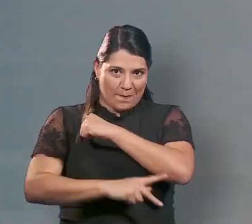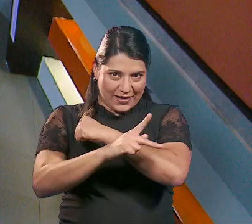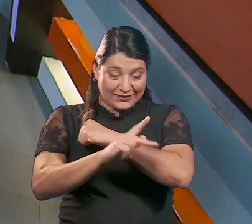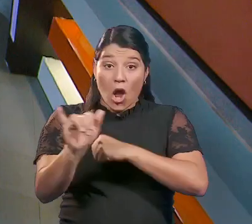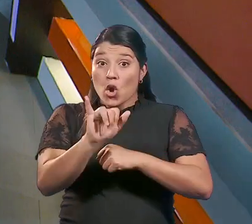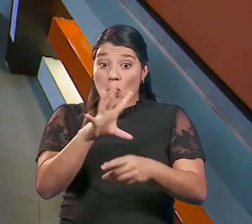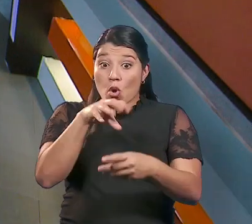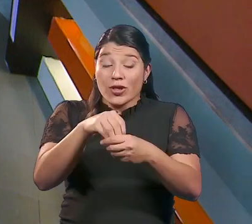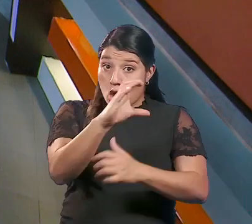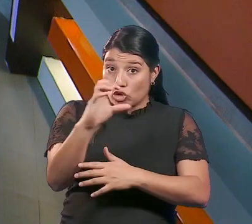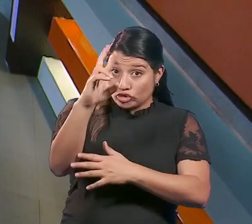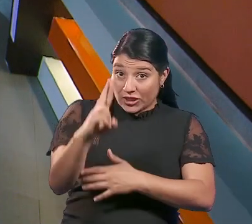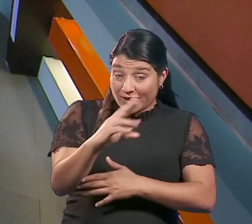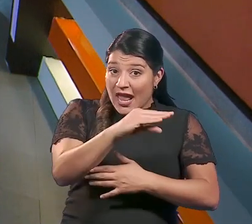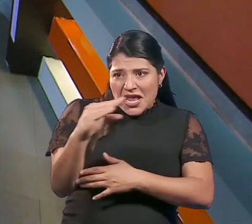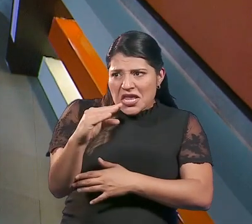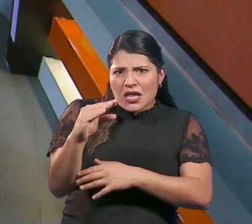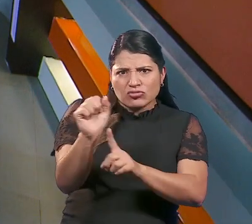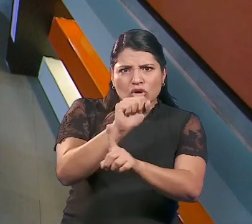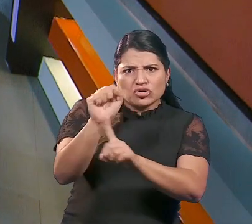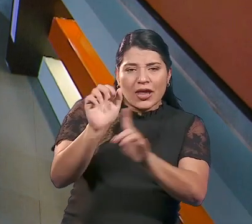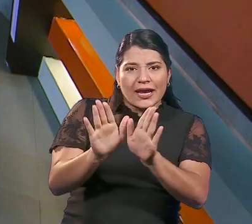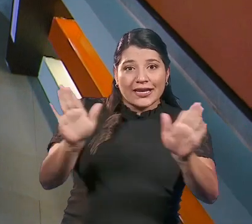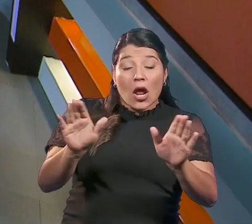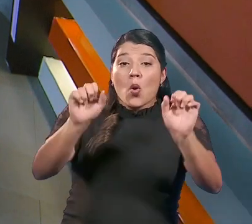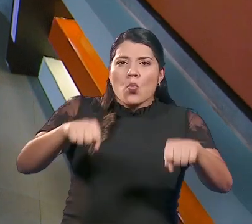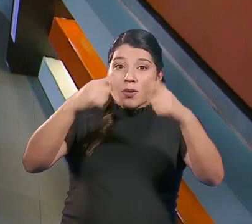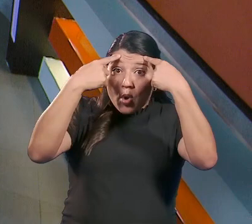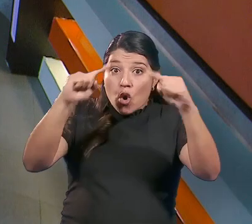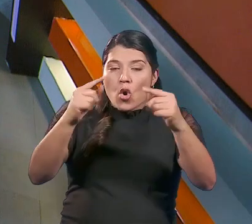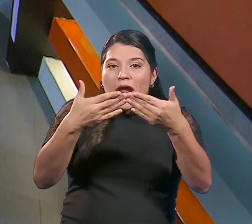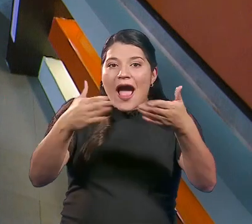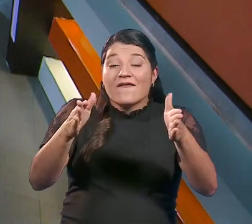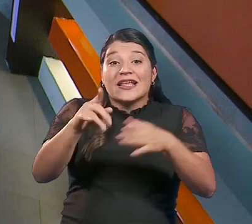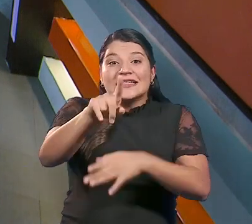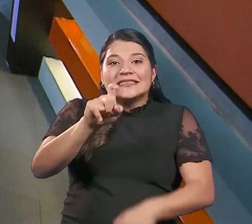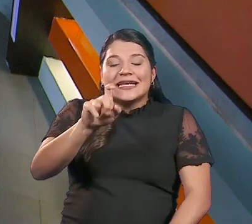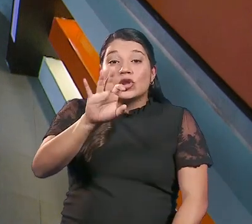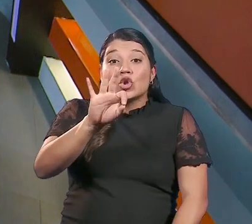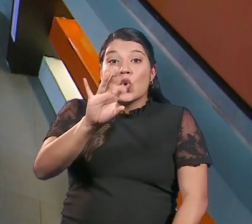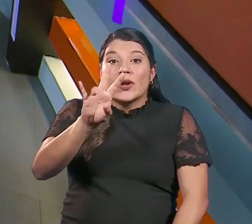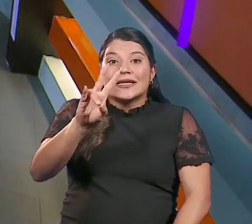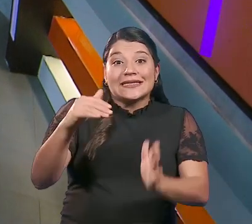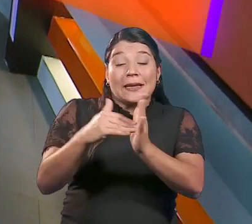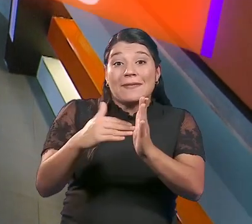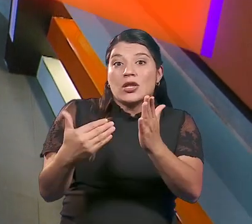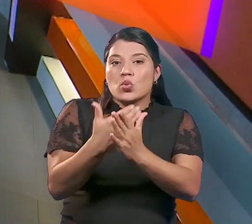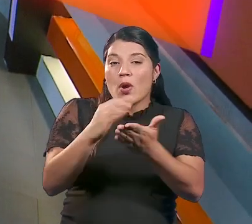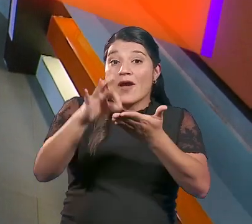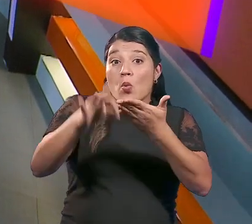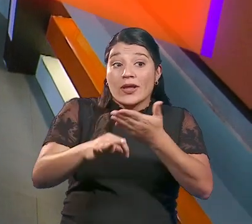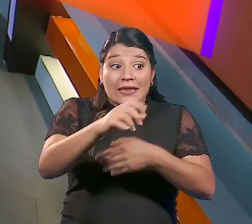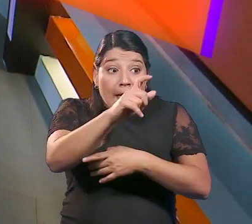país. Como parte de nuestro compromiso con el país y la ciudadanía en general, generamos la apertura de más de 203